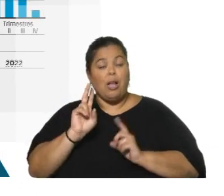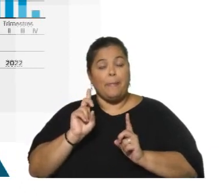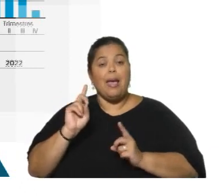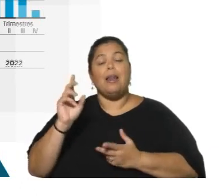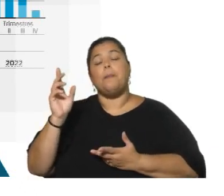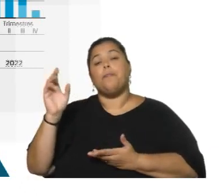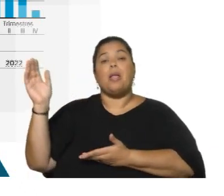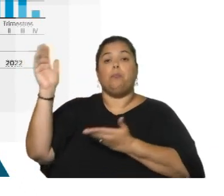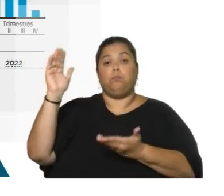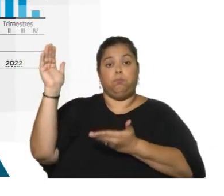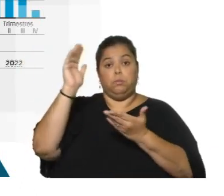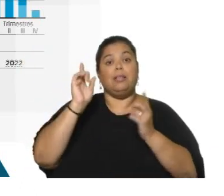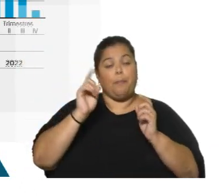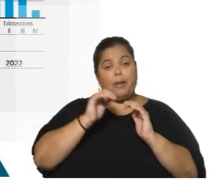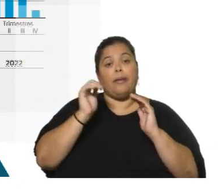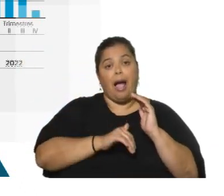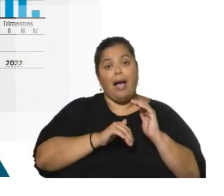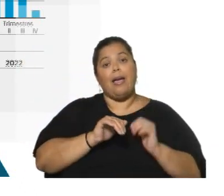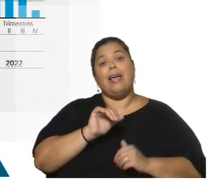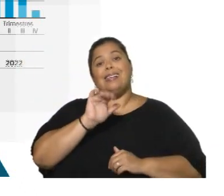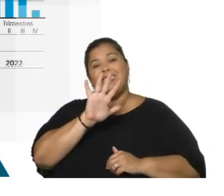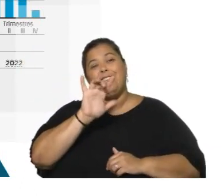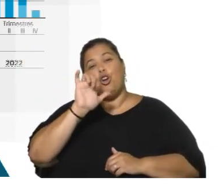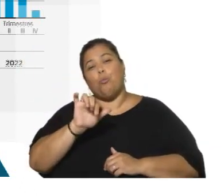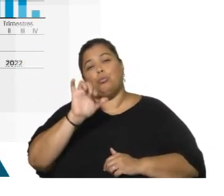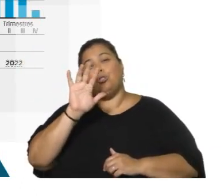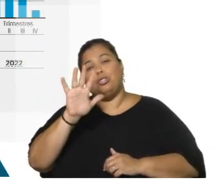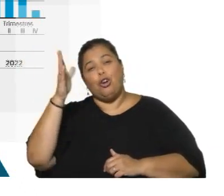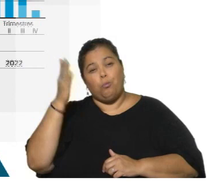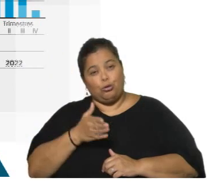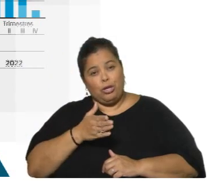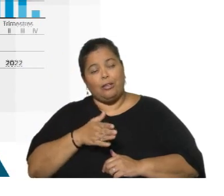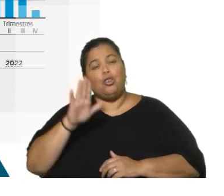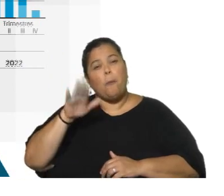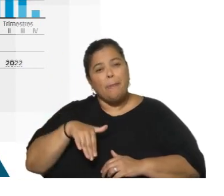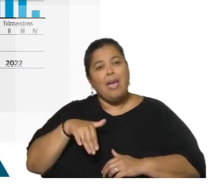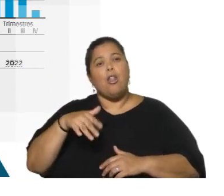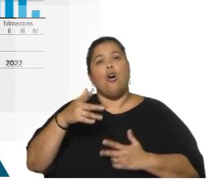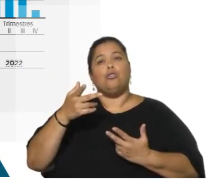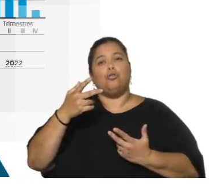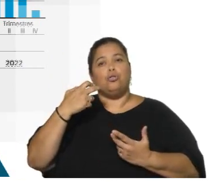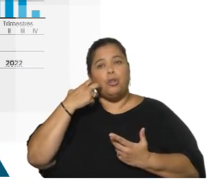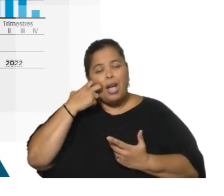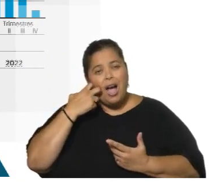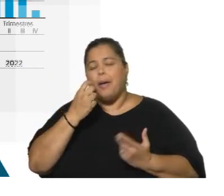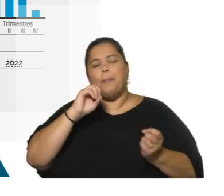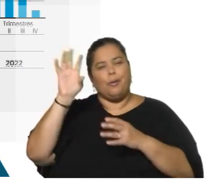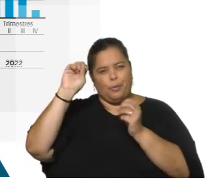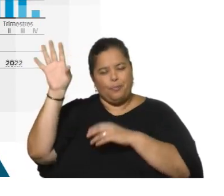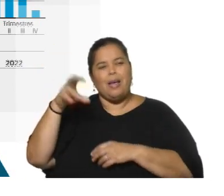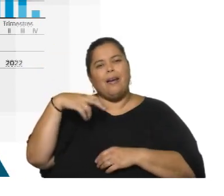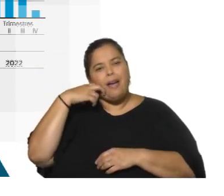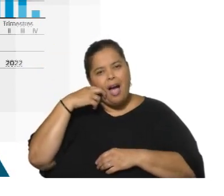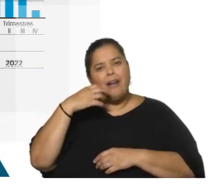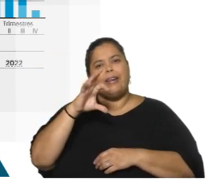caen más de 5.5%, hay menos colocaciones de carne, de soja, todo esto sobre el final. Si ustedes miran